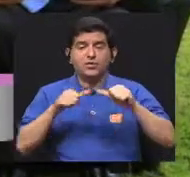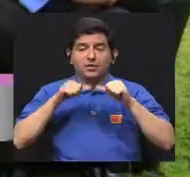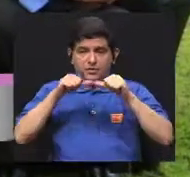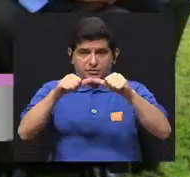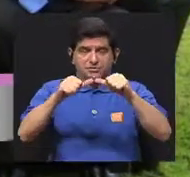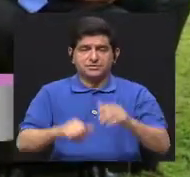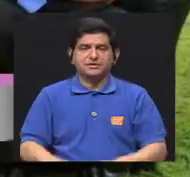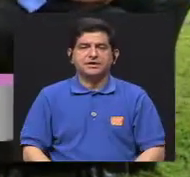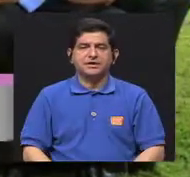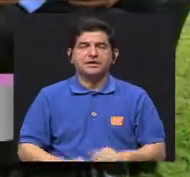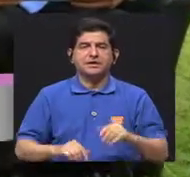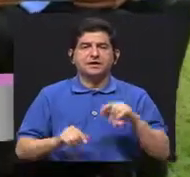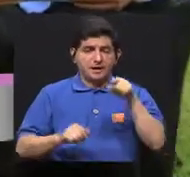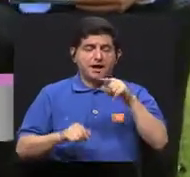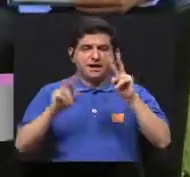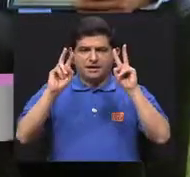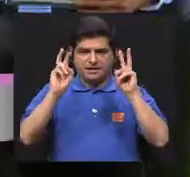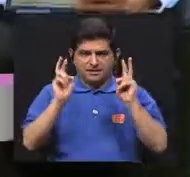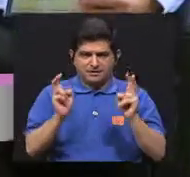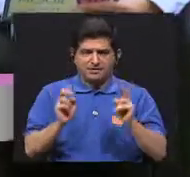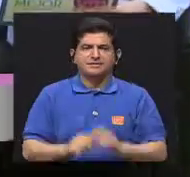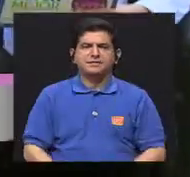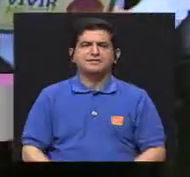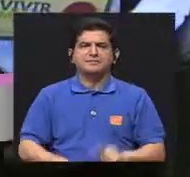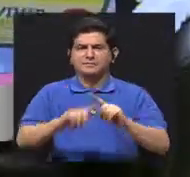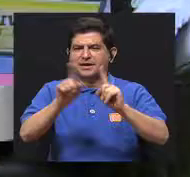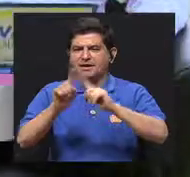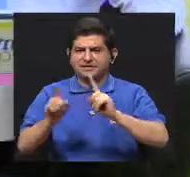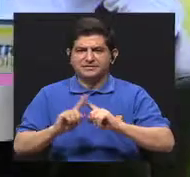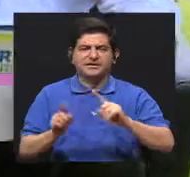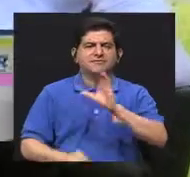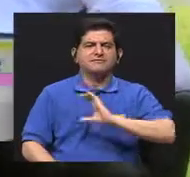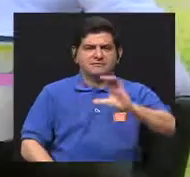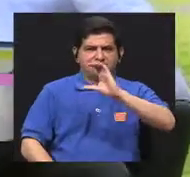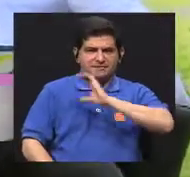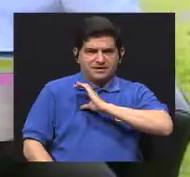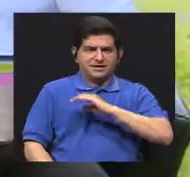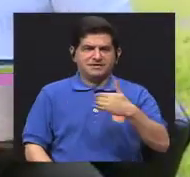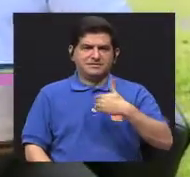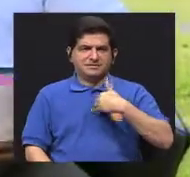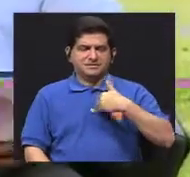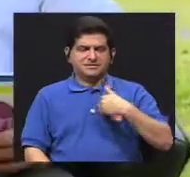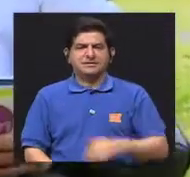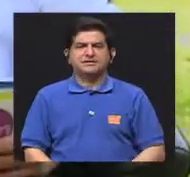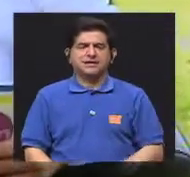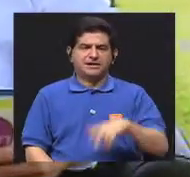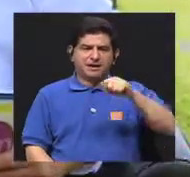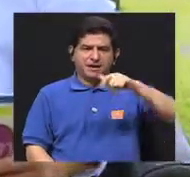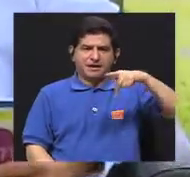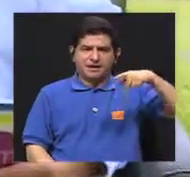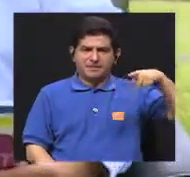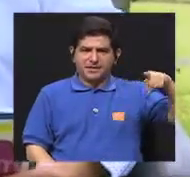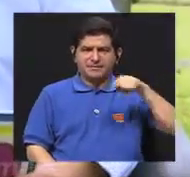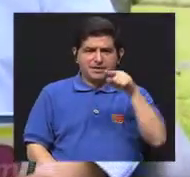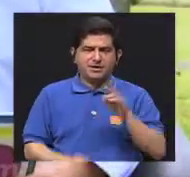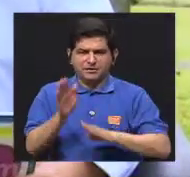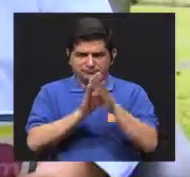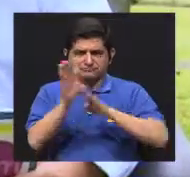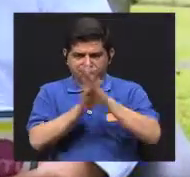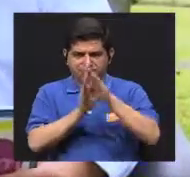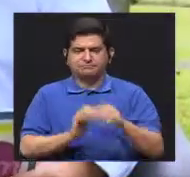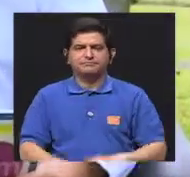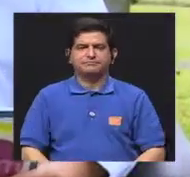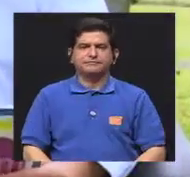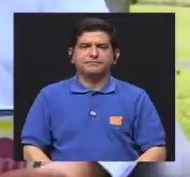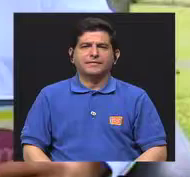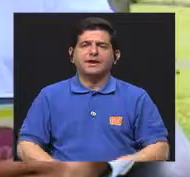luego regresar y retomar propiamente cuáles son las características de esta aplicación que ustedes están